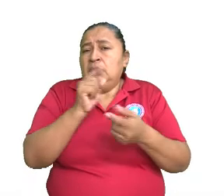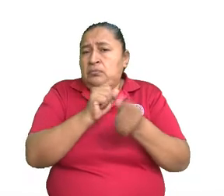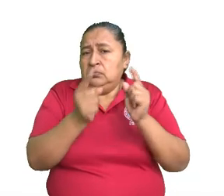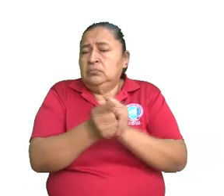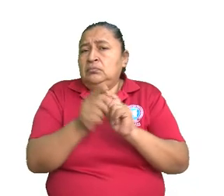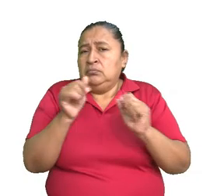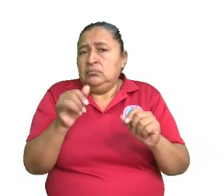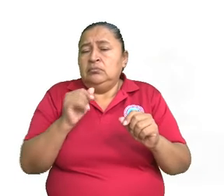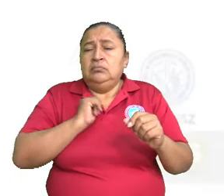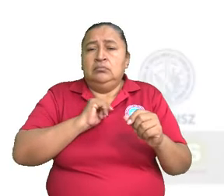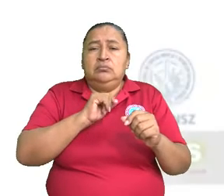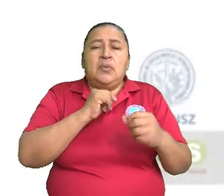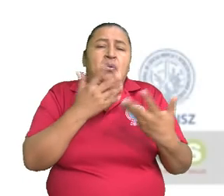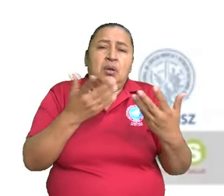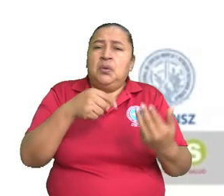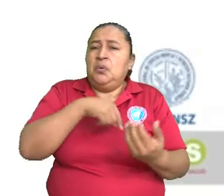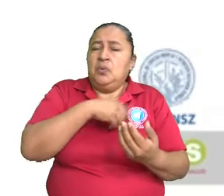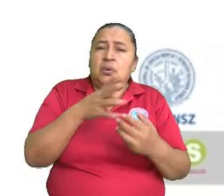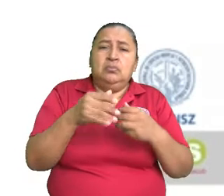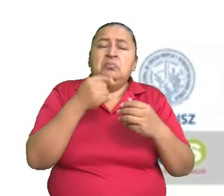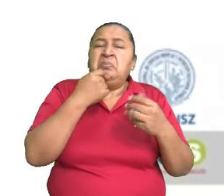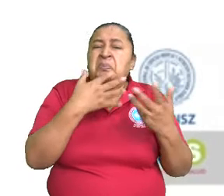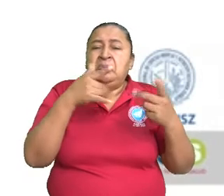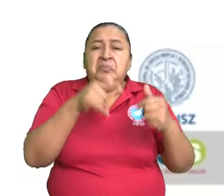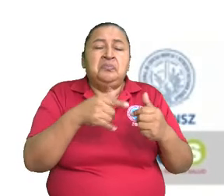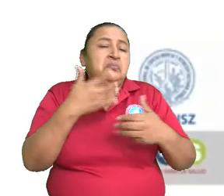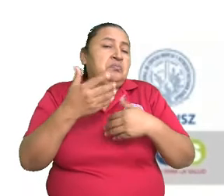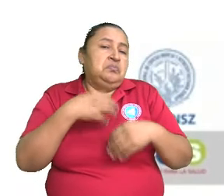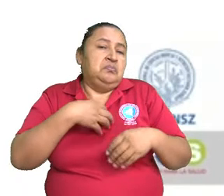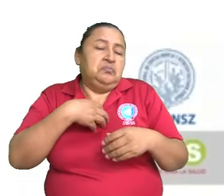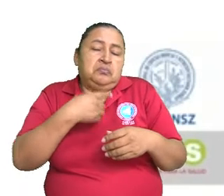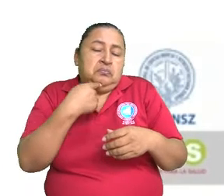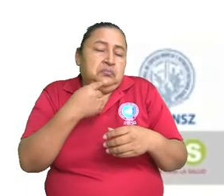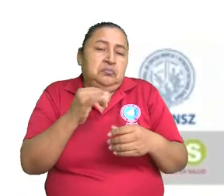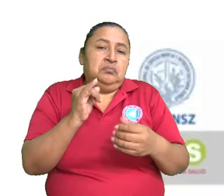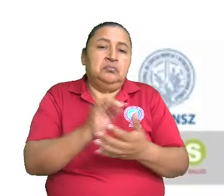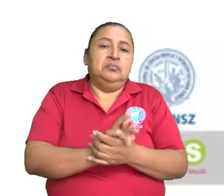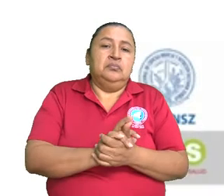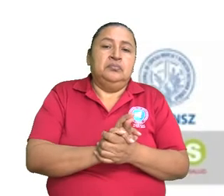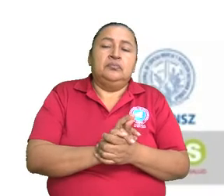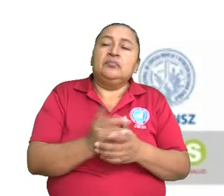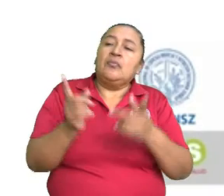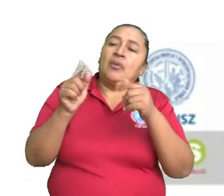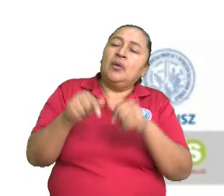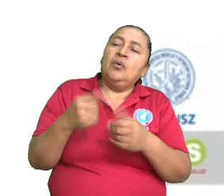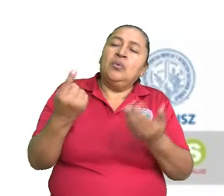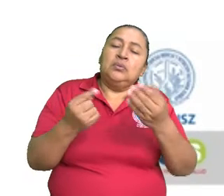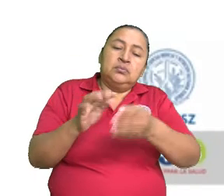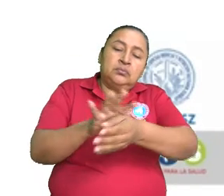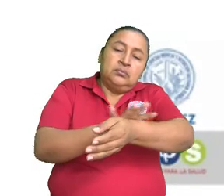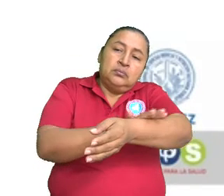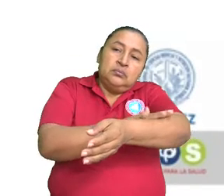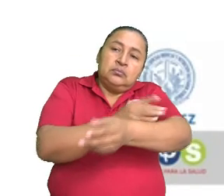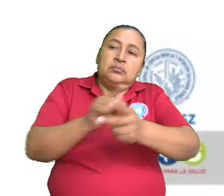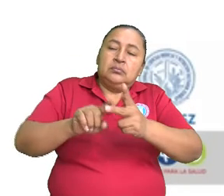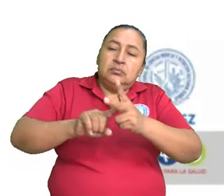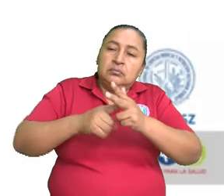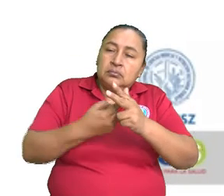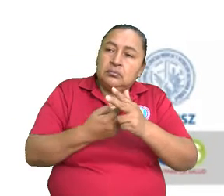hay una causalidad, pues, propia con esto. Ahora, ¿cuáles son los síntomas iniciales